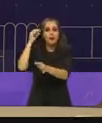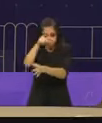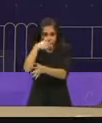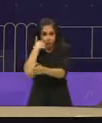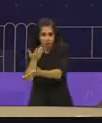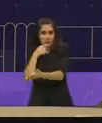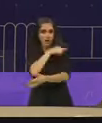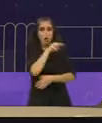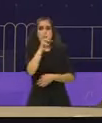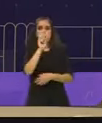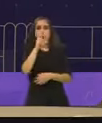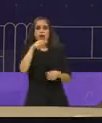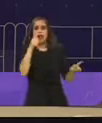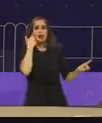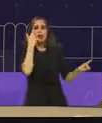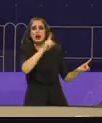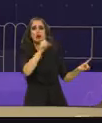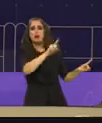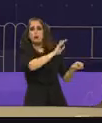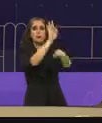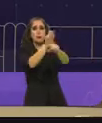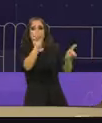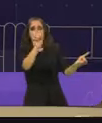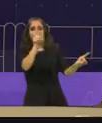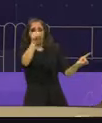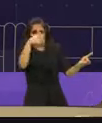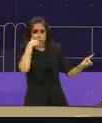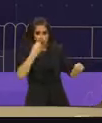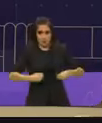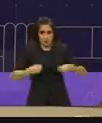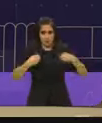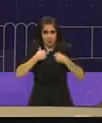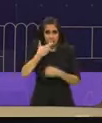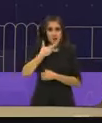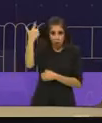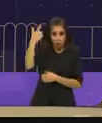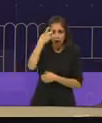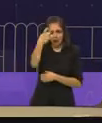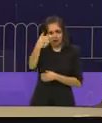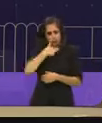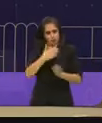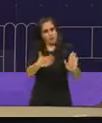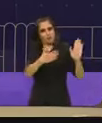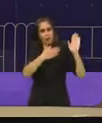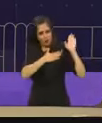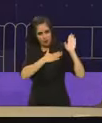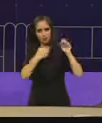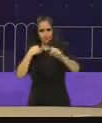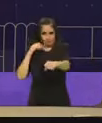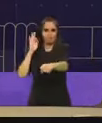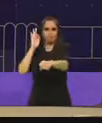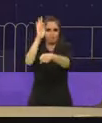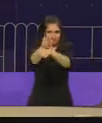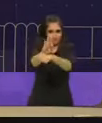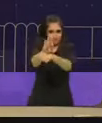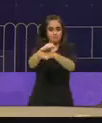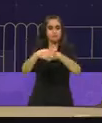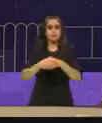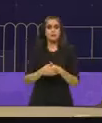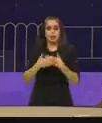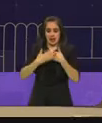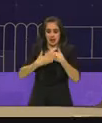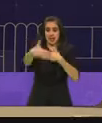Morena, porque quieres vivir mejor. Eso te lo garantizo. Los próximos seis años